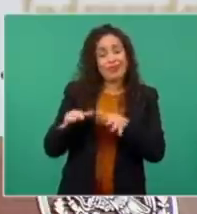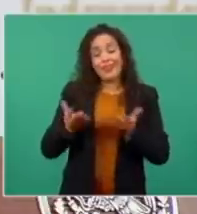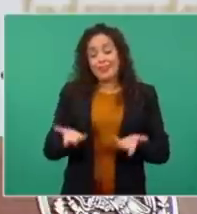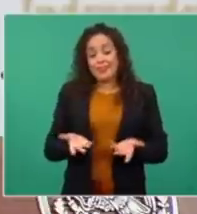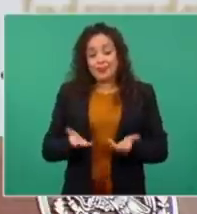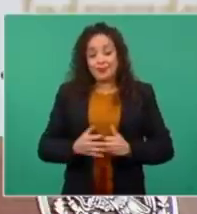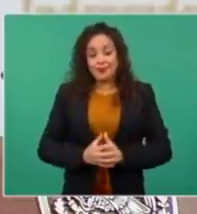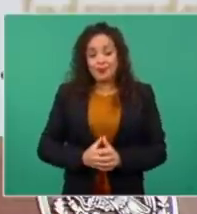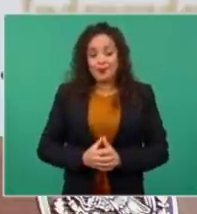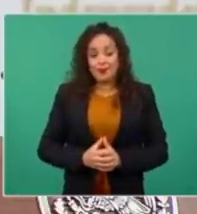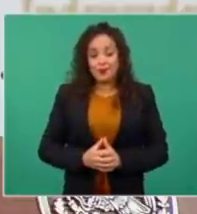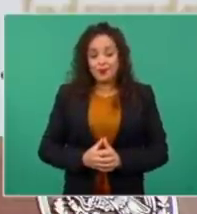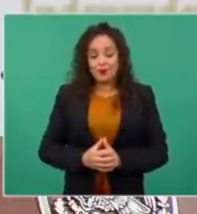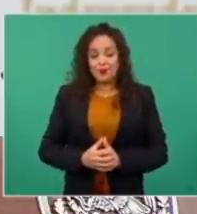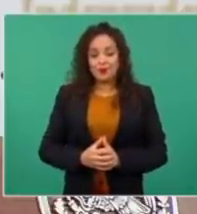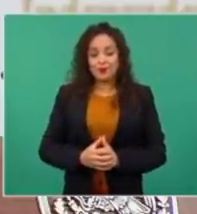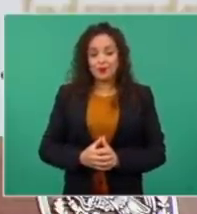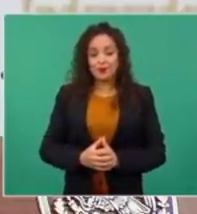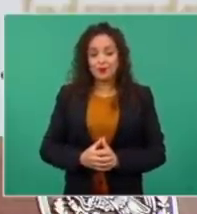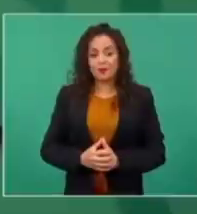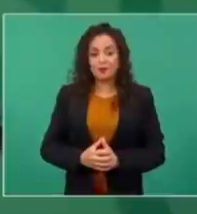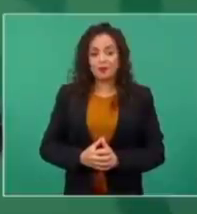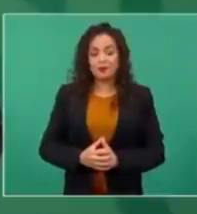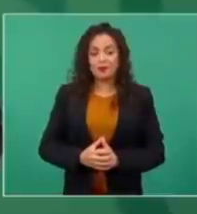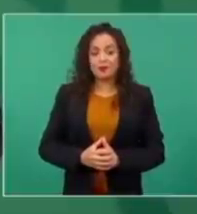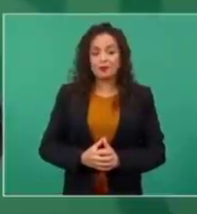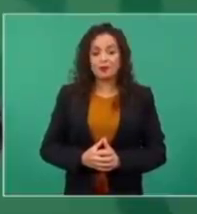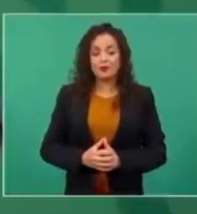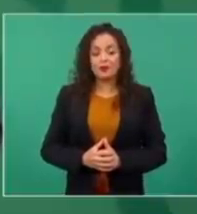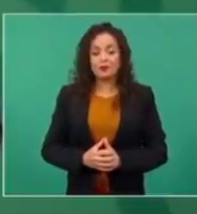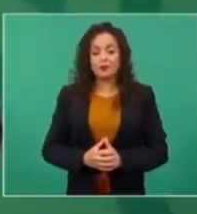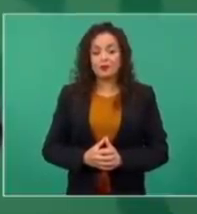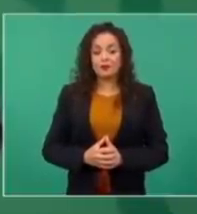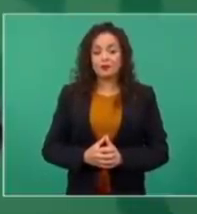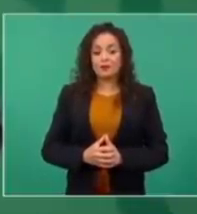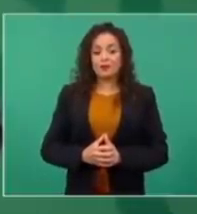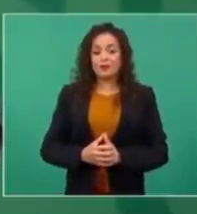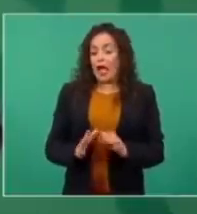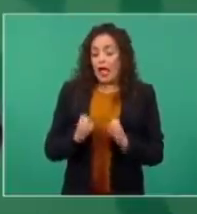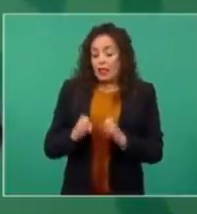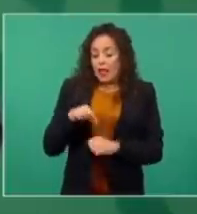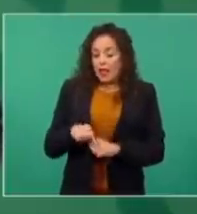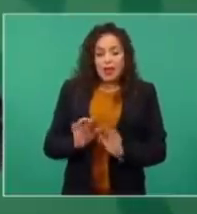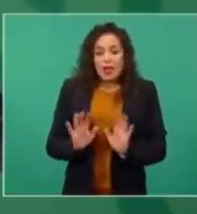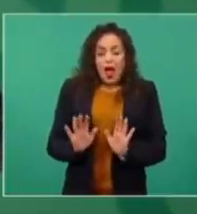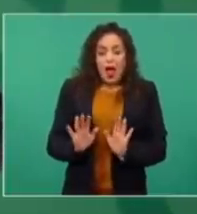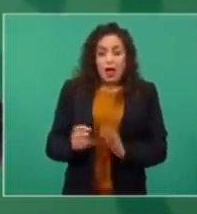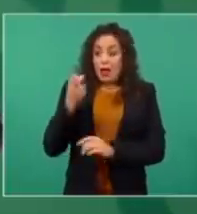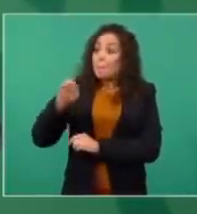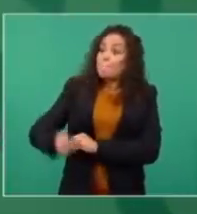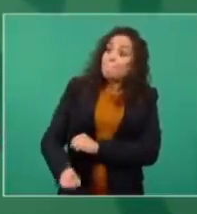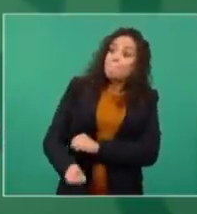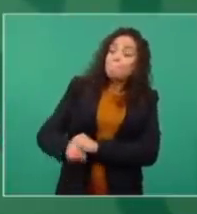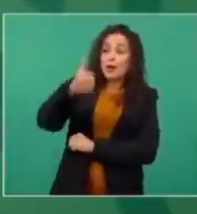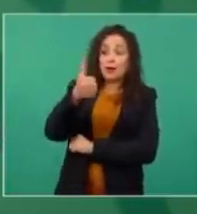Nada, nada más aquí estamos. Por primera vez,